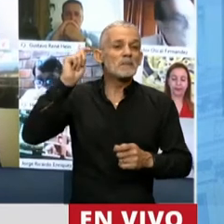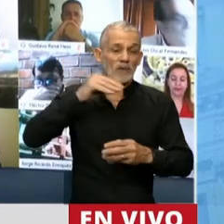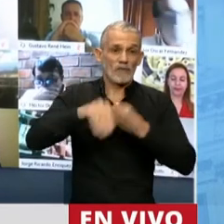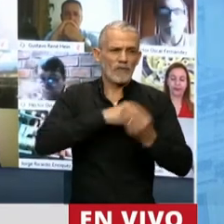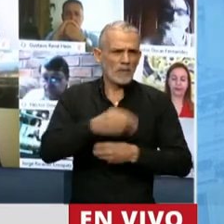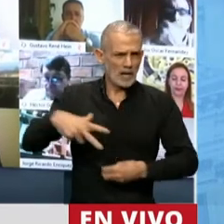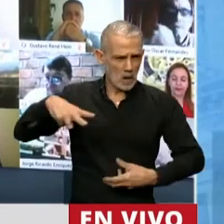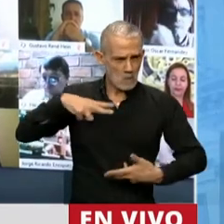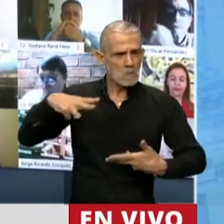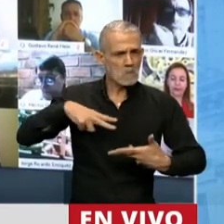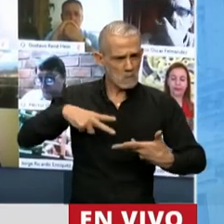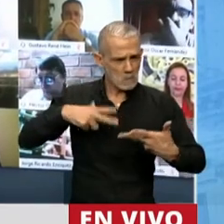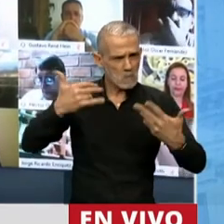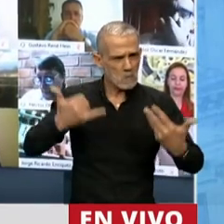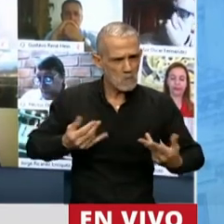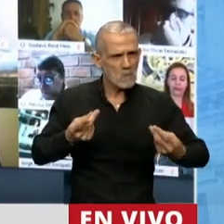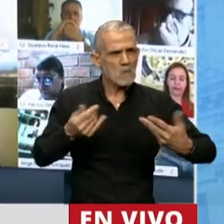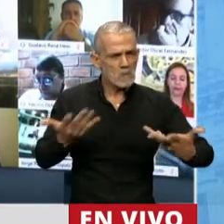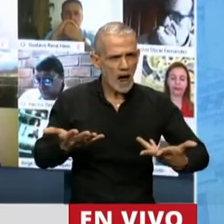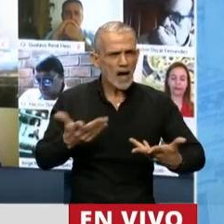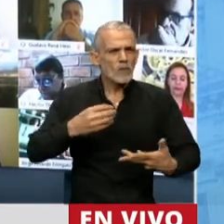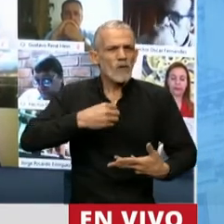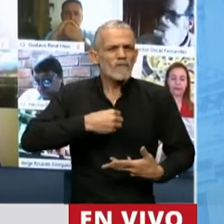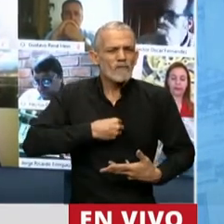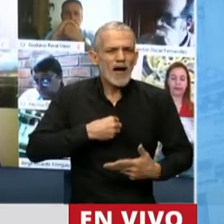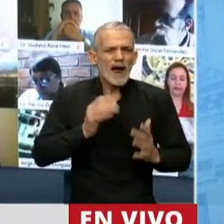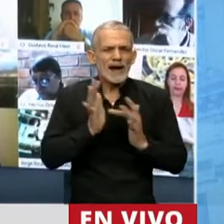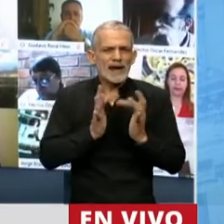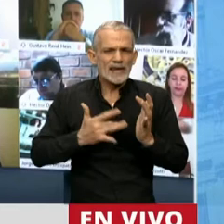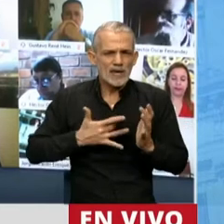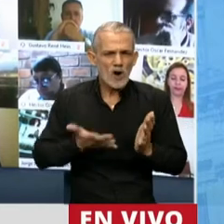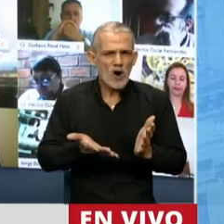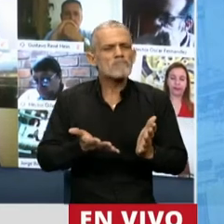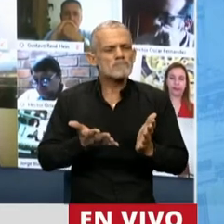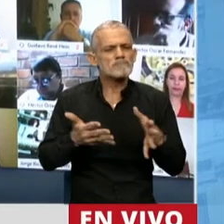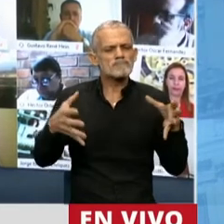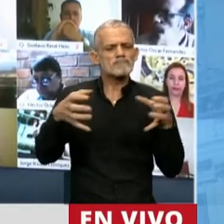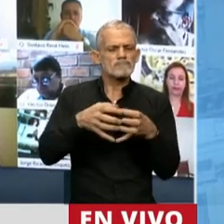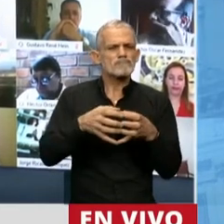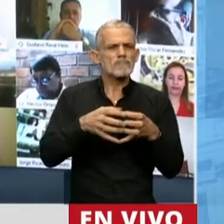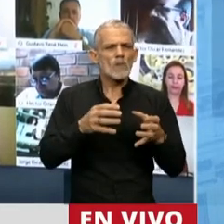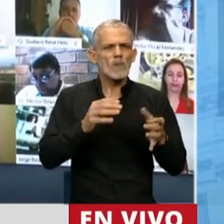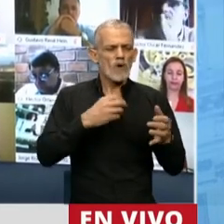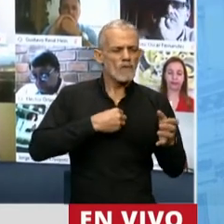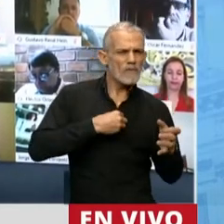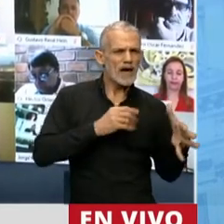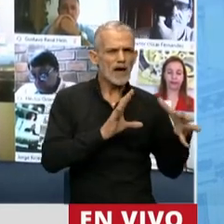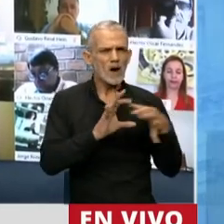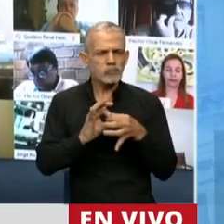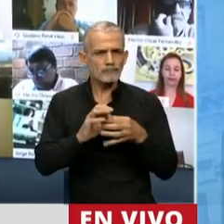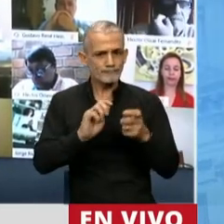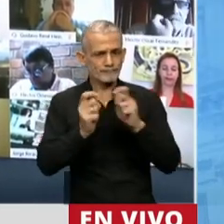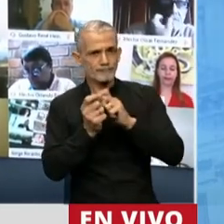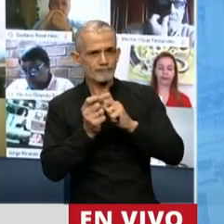adinerada, que abrazó la fe, pero que conjugó esa fe que lo convirtió en